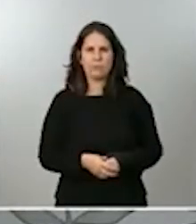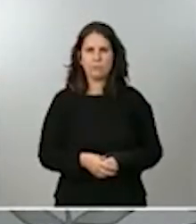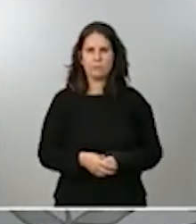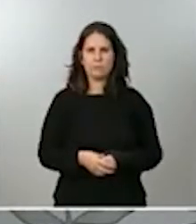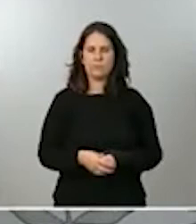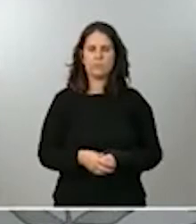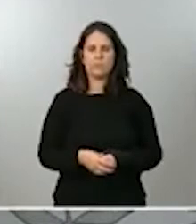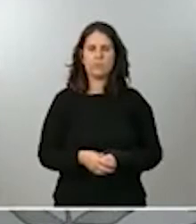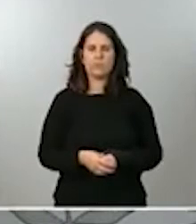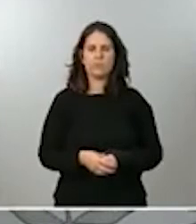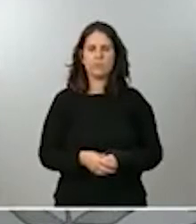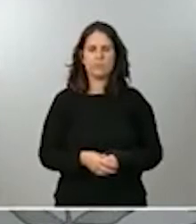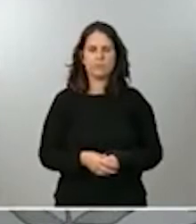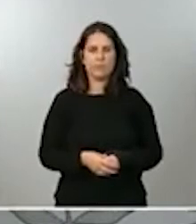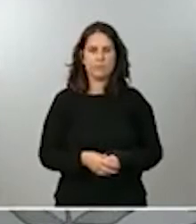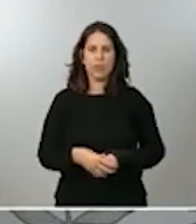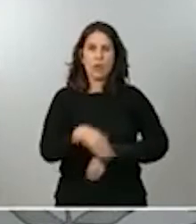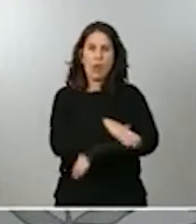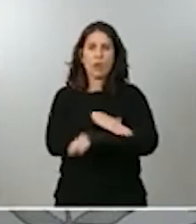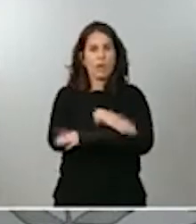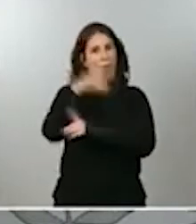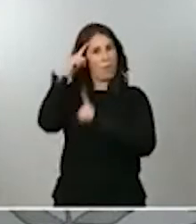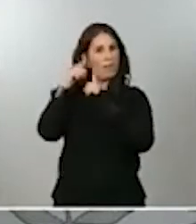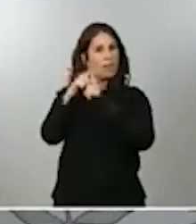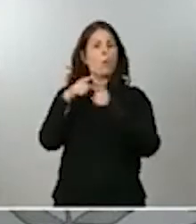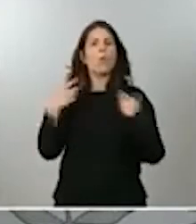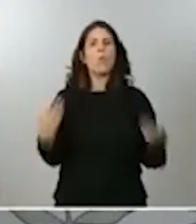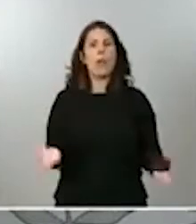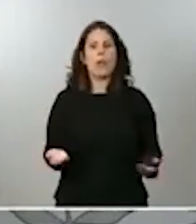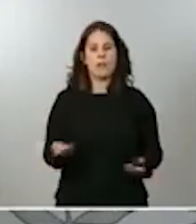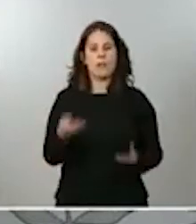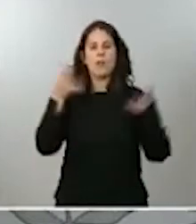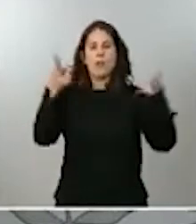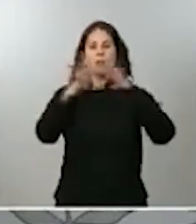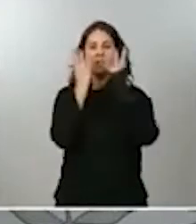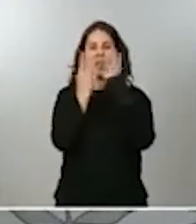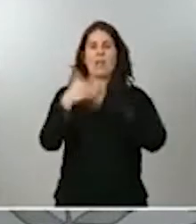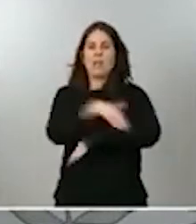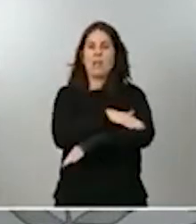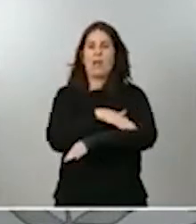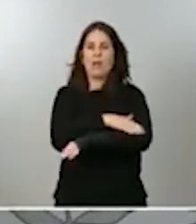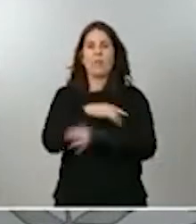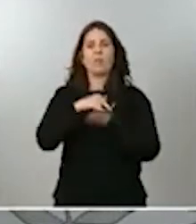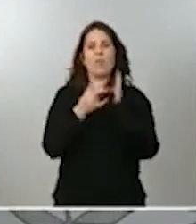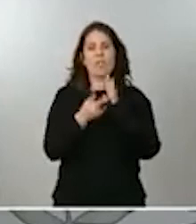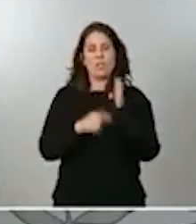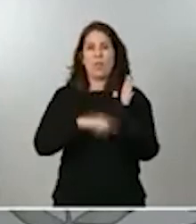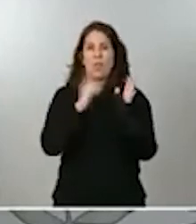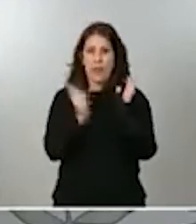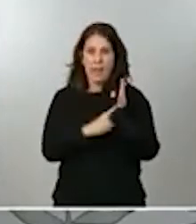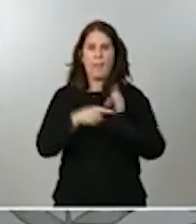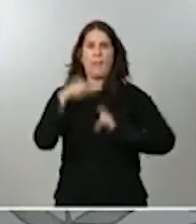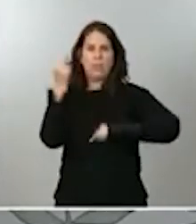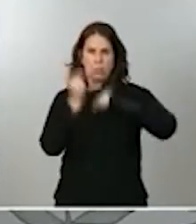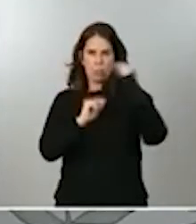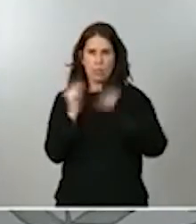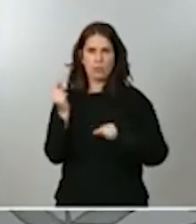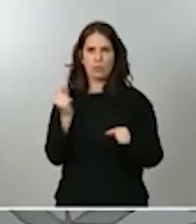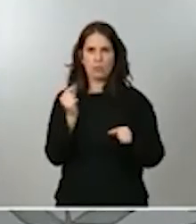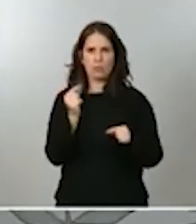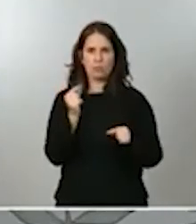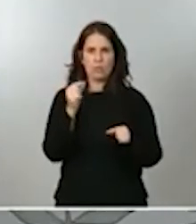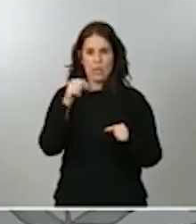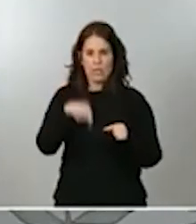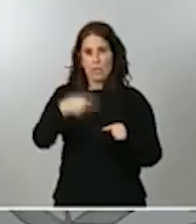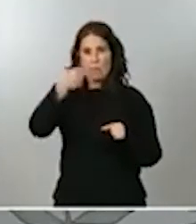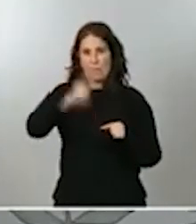tiene el Gobierno es traer al Consejo de Ministros el proyecto de ley de presupuesto antes de que acabe el mes de octubre.